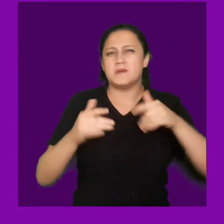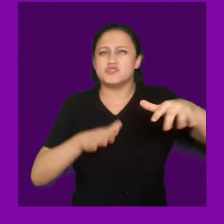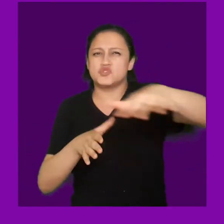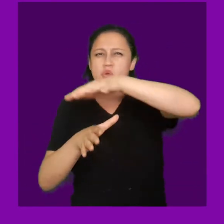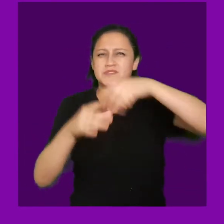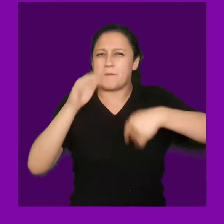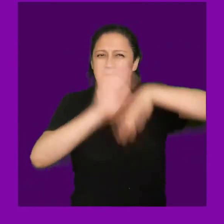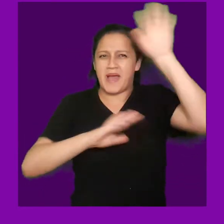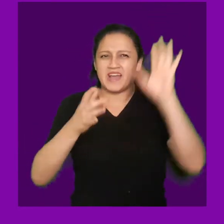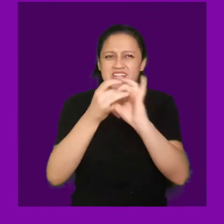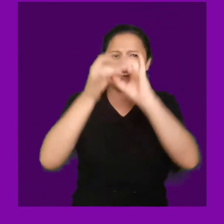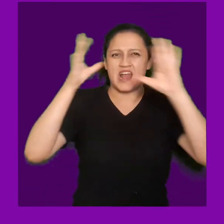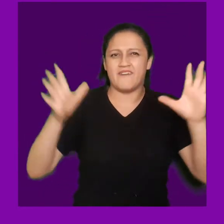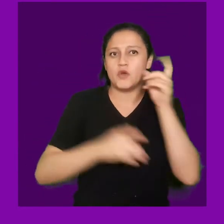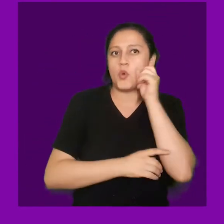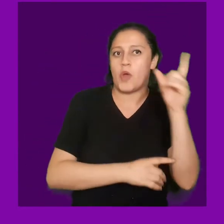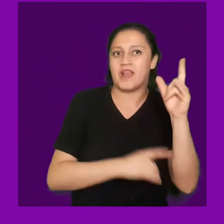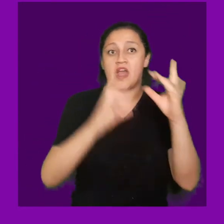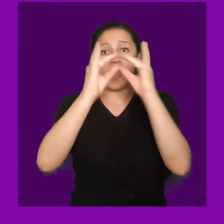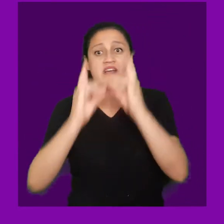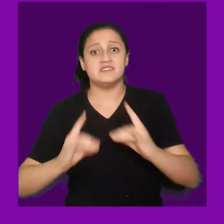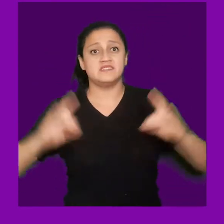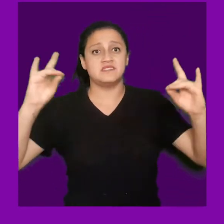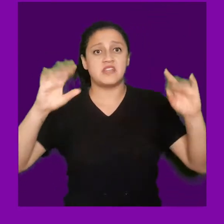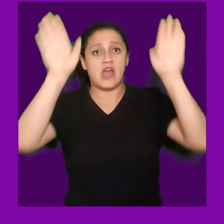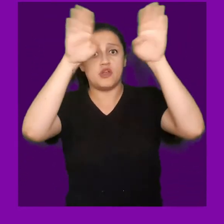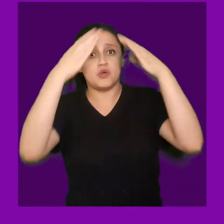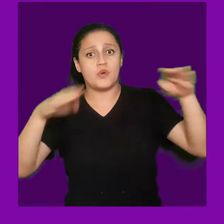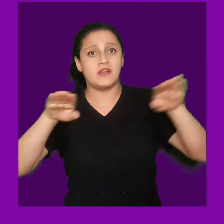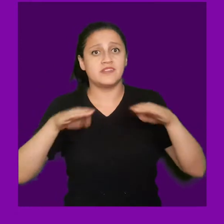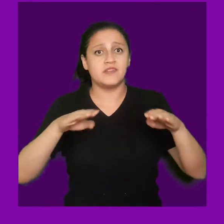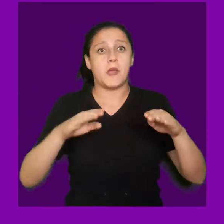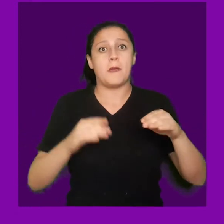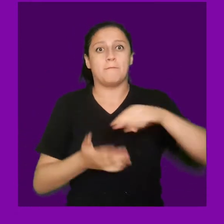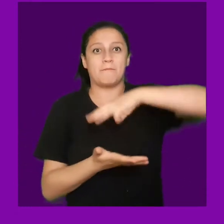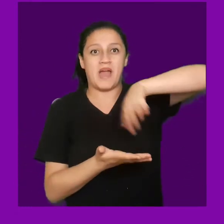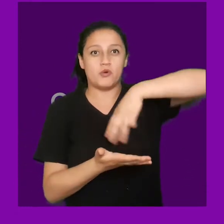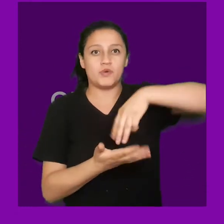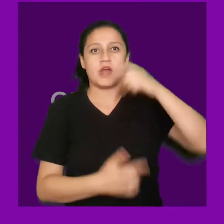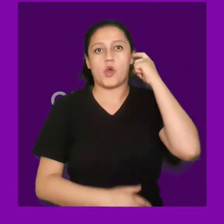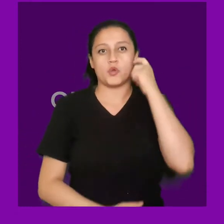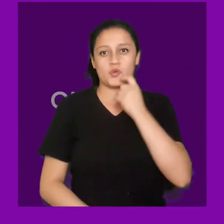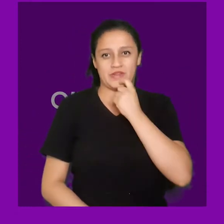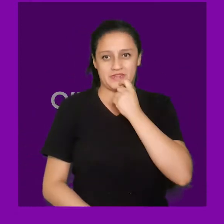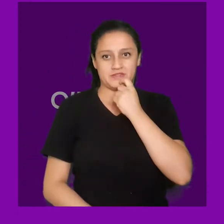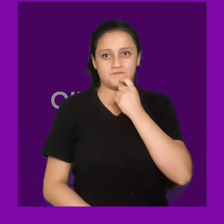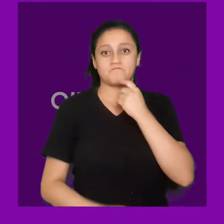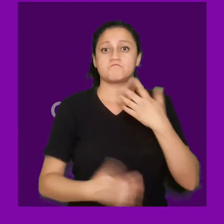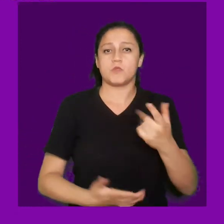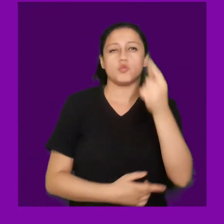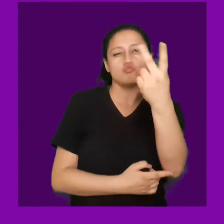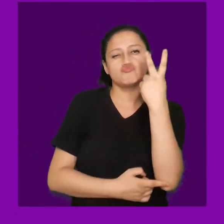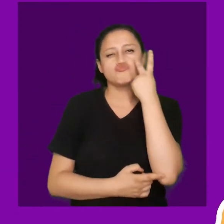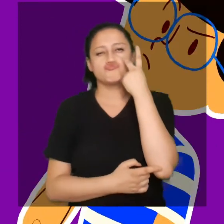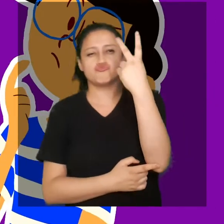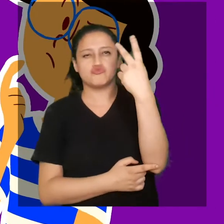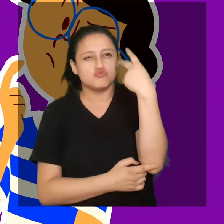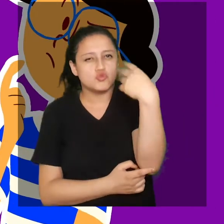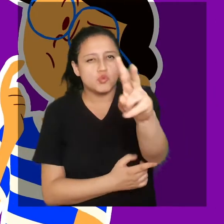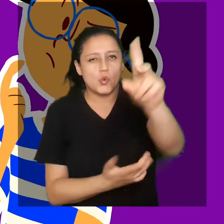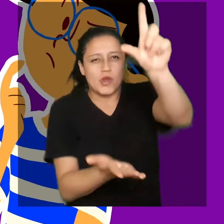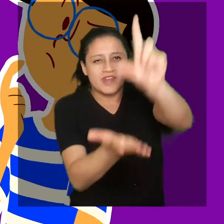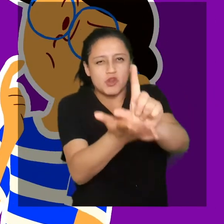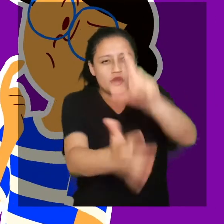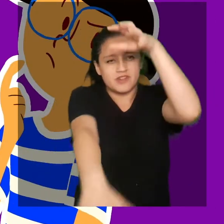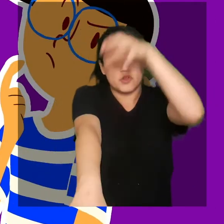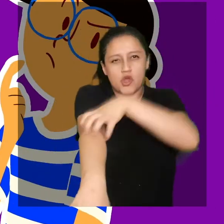emergen situaciones graves. Aysén, Araucanía, Maule y O'Higgins tienen los peores estándares. ¿Cómo